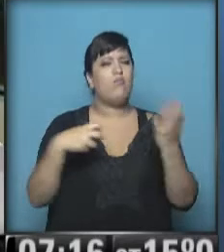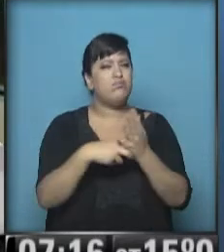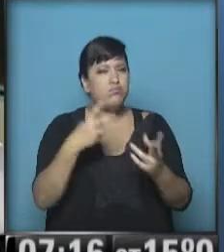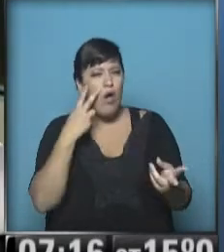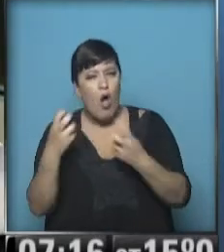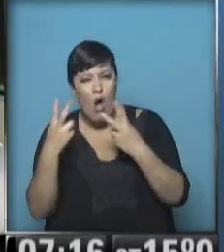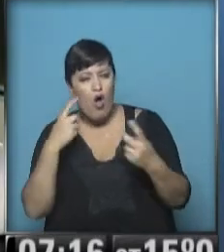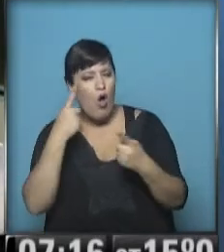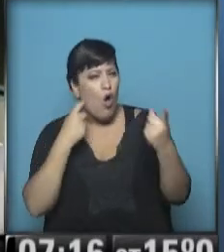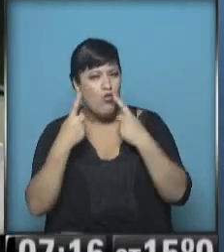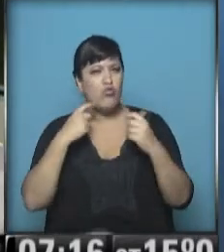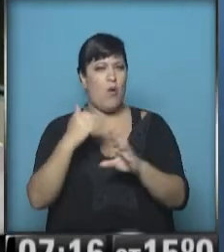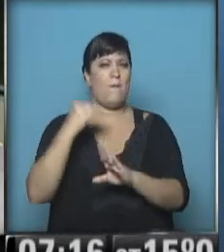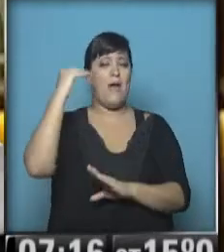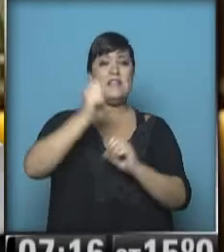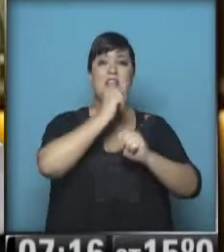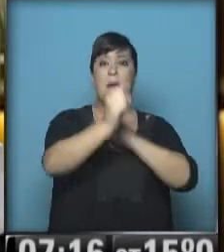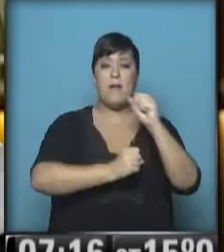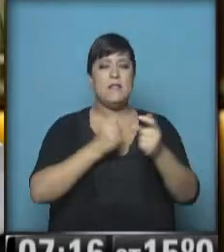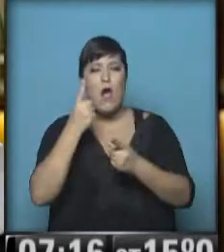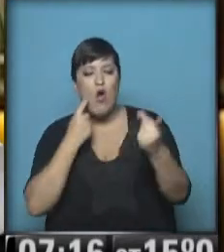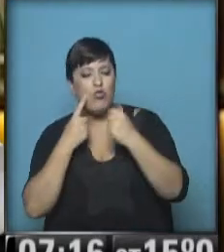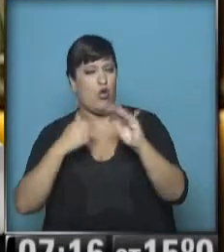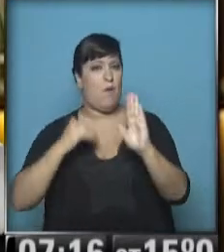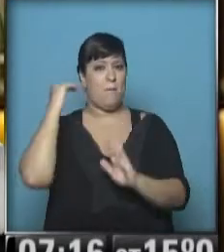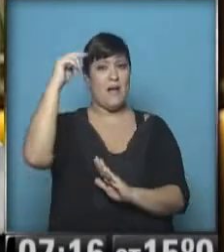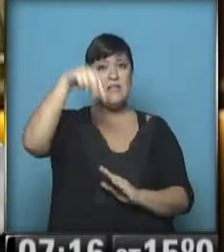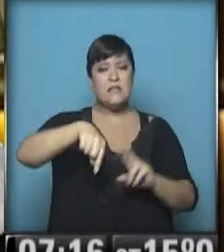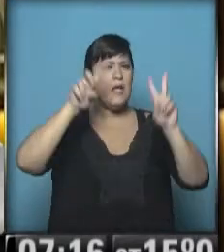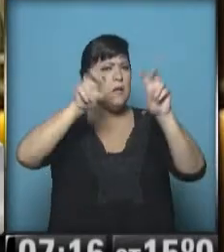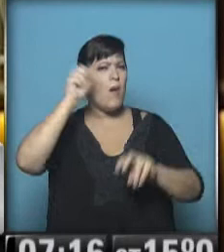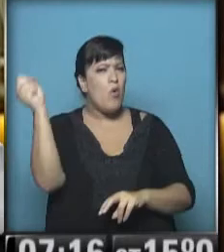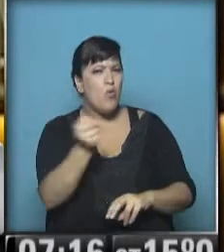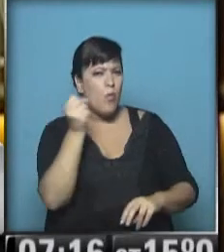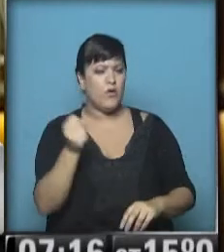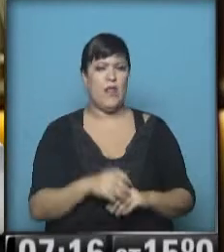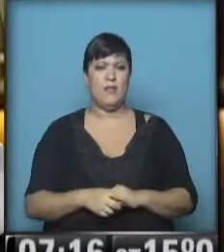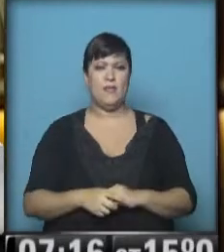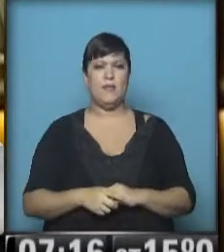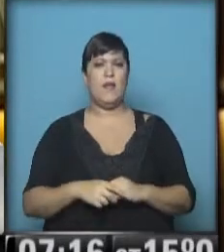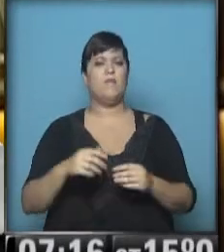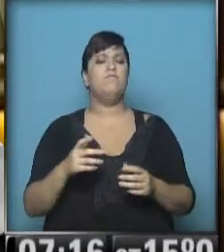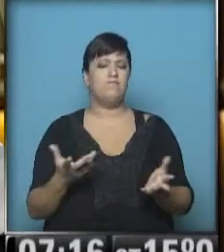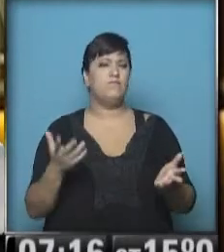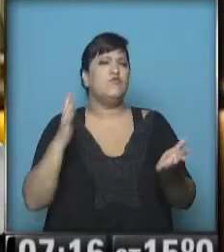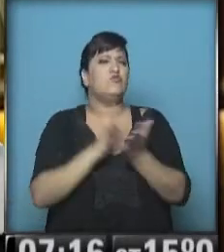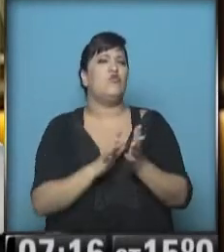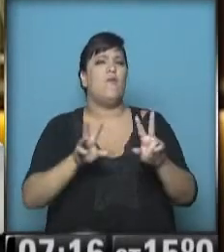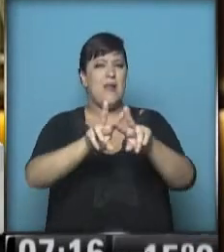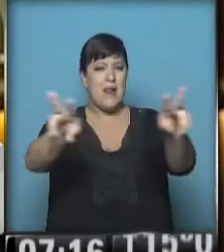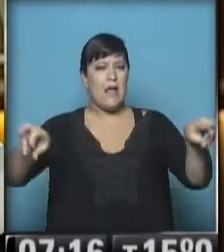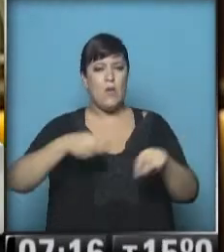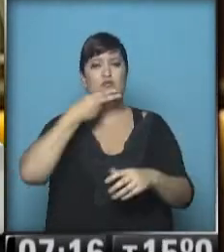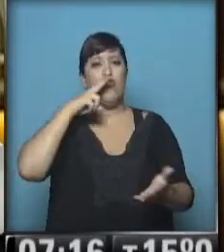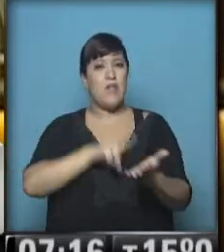contribuciones de parte de las empresas. Así que es un tema importante en materia de recaudación fiscal,